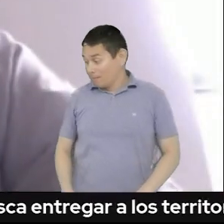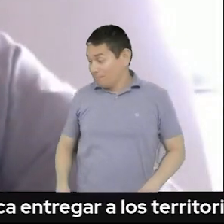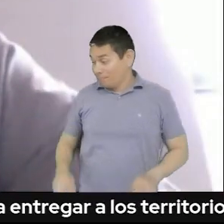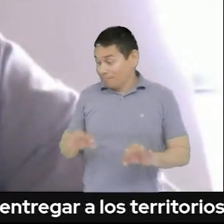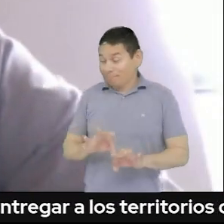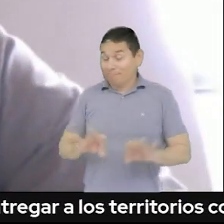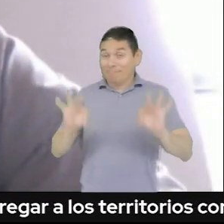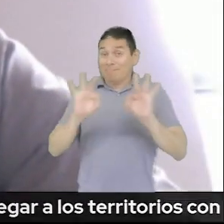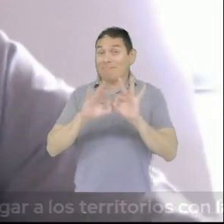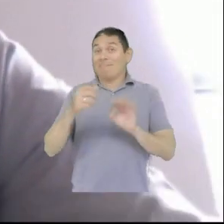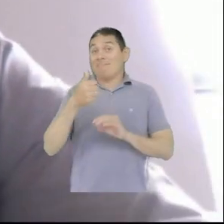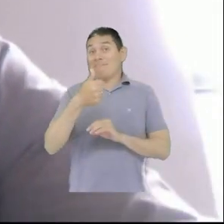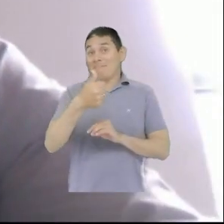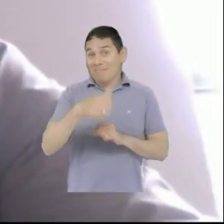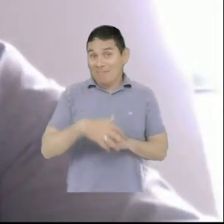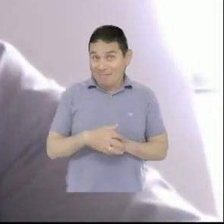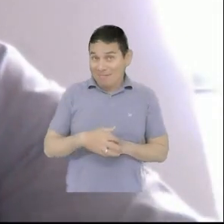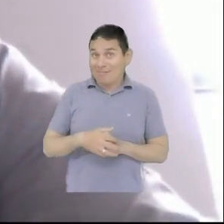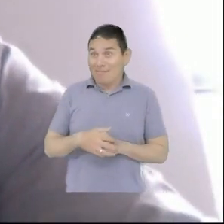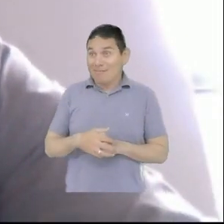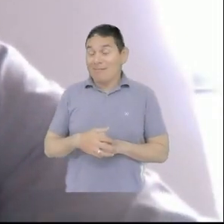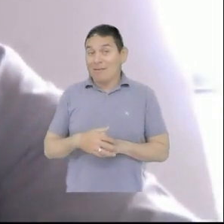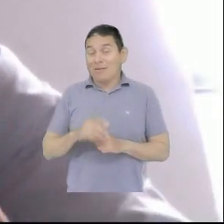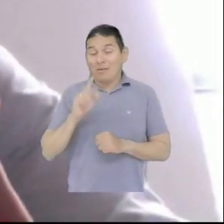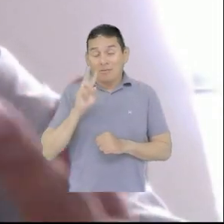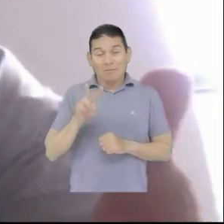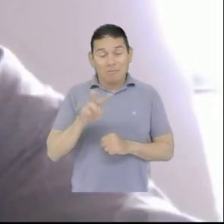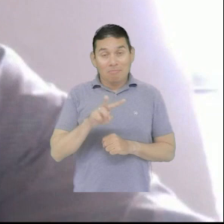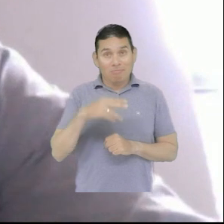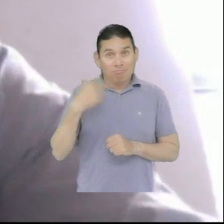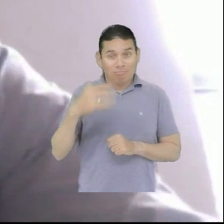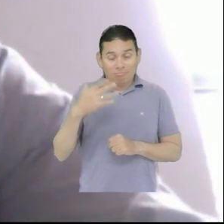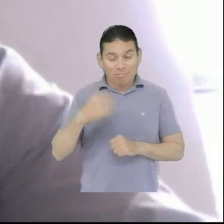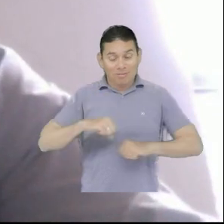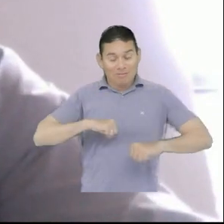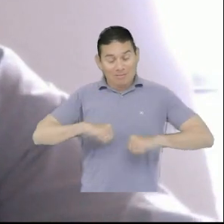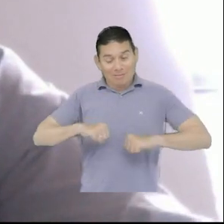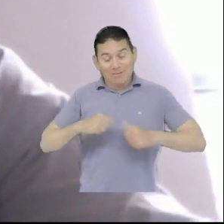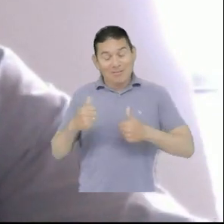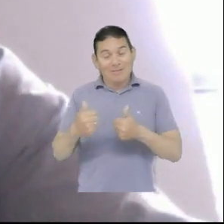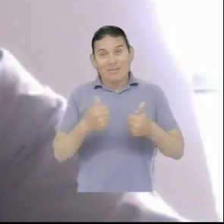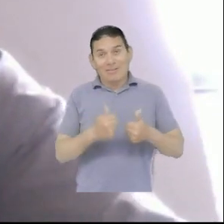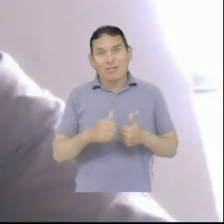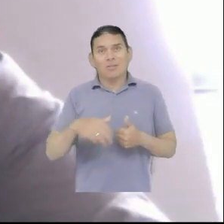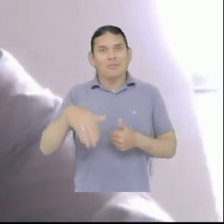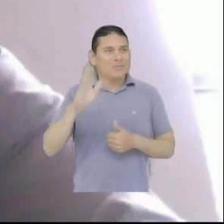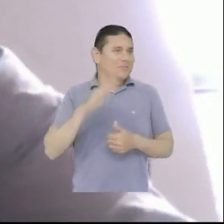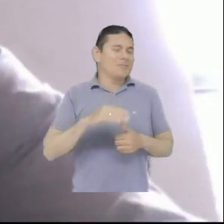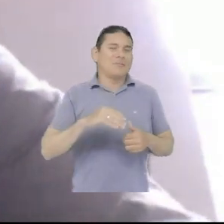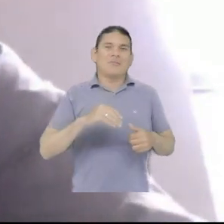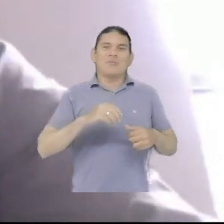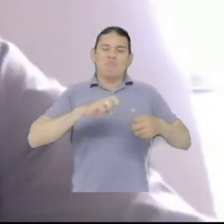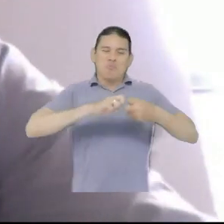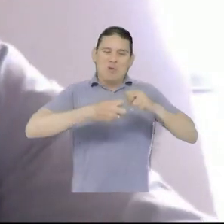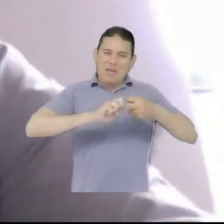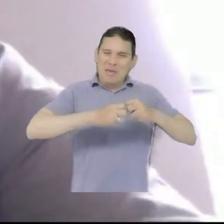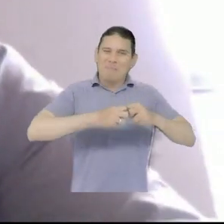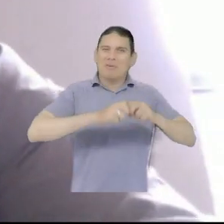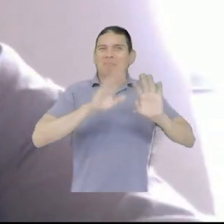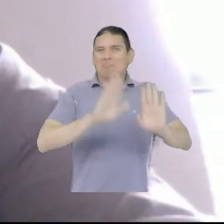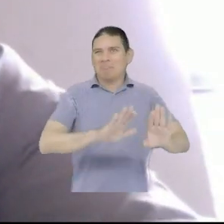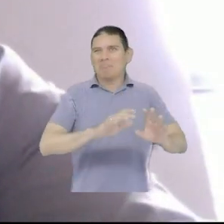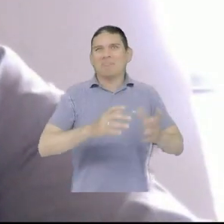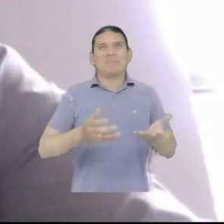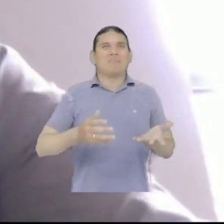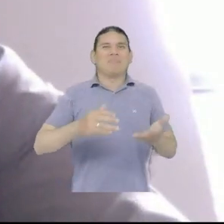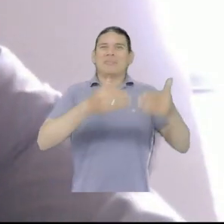Importante, importante como lo menciona César y pues bueno como lo ven la caja de herramientas va a ser un utensilio que ayudará a abordar las